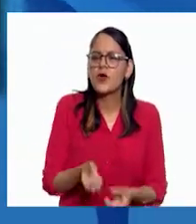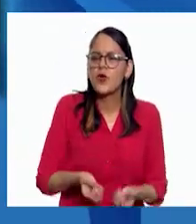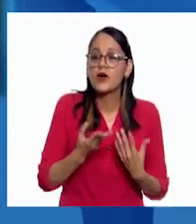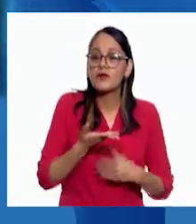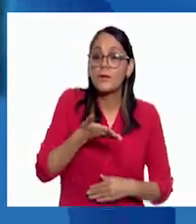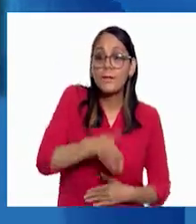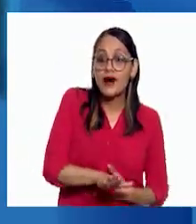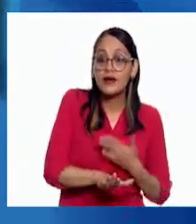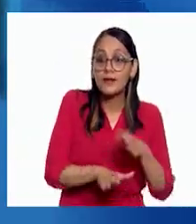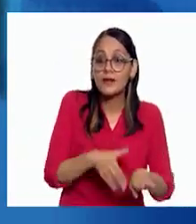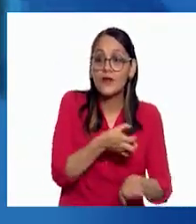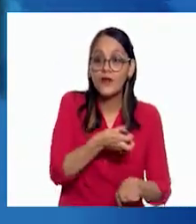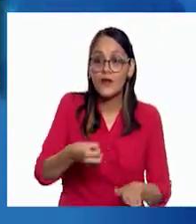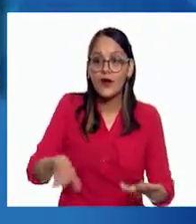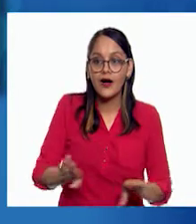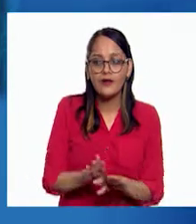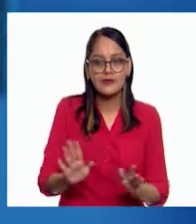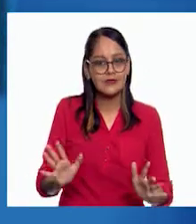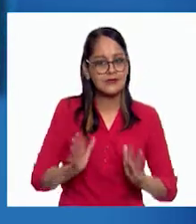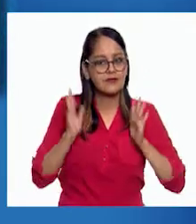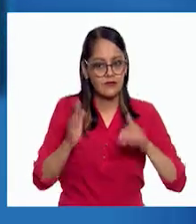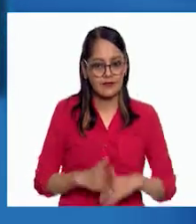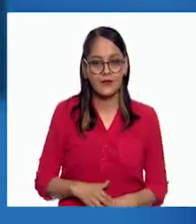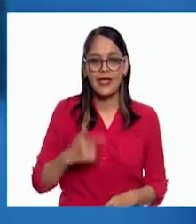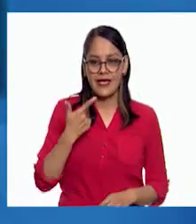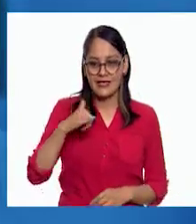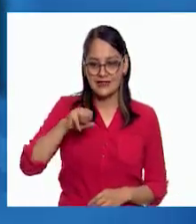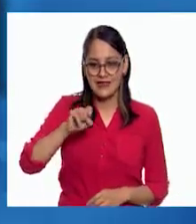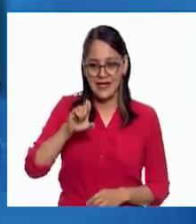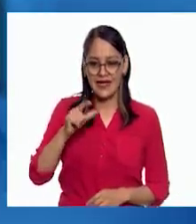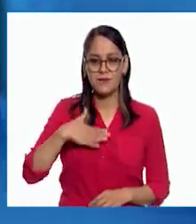sorprenderán! Soy Gisela Sierra. ¡Hasta la próxima!